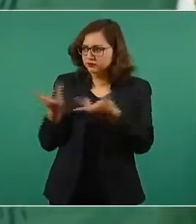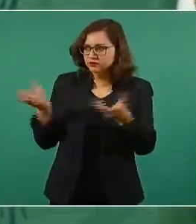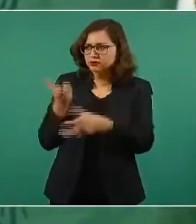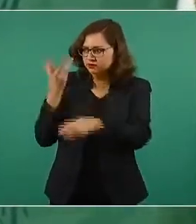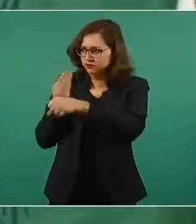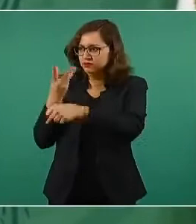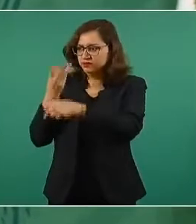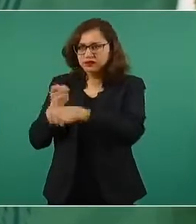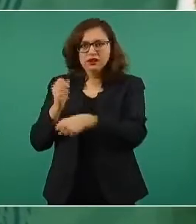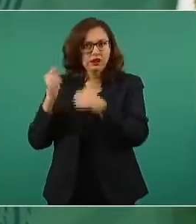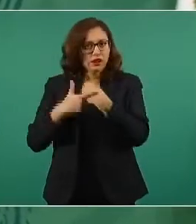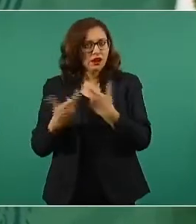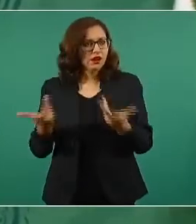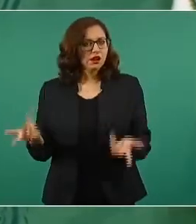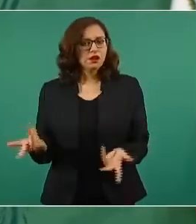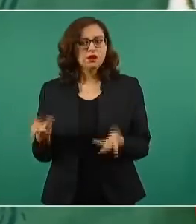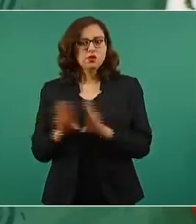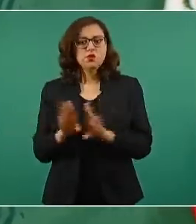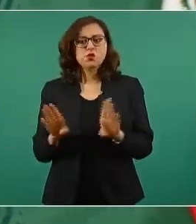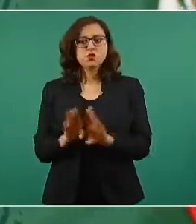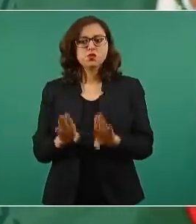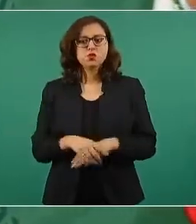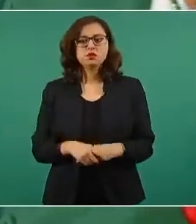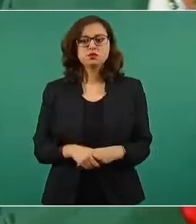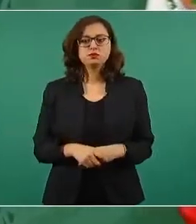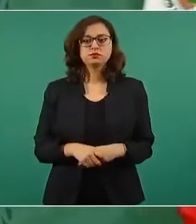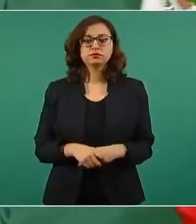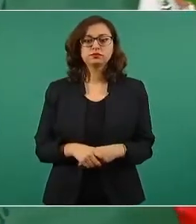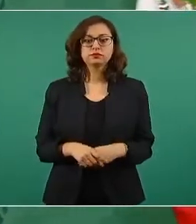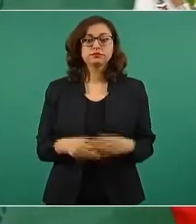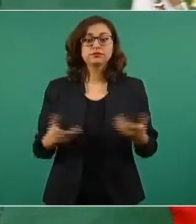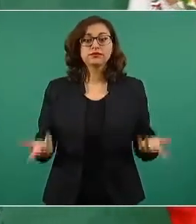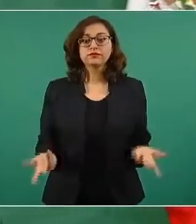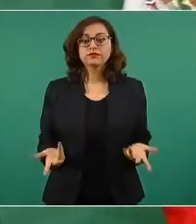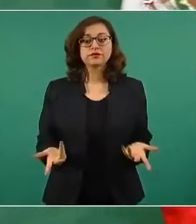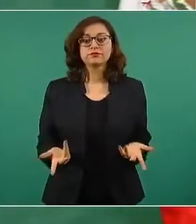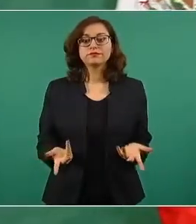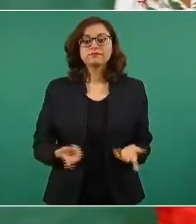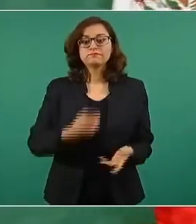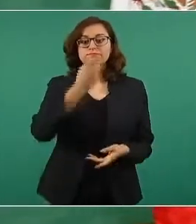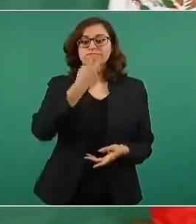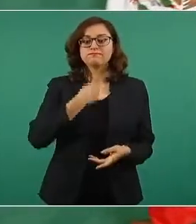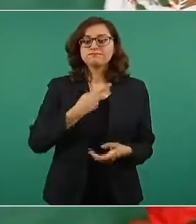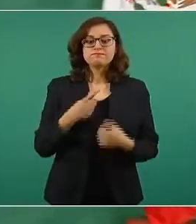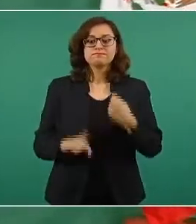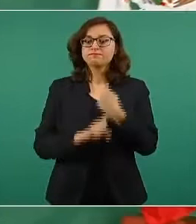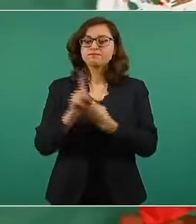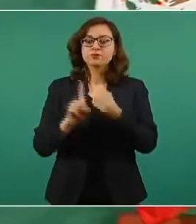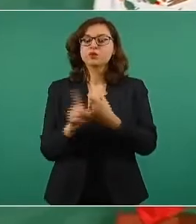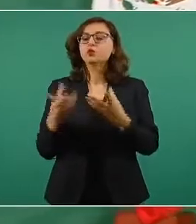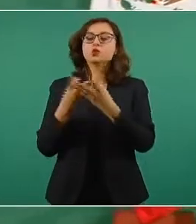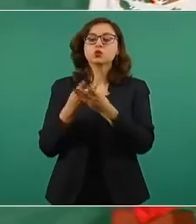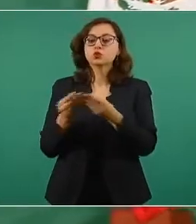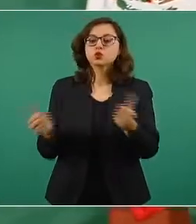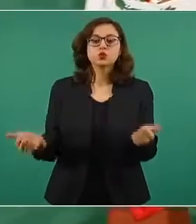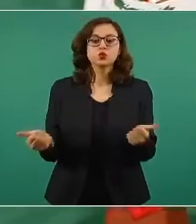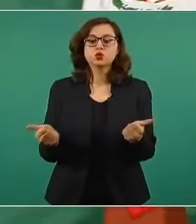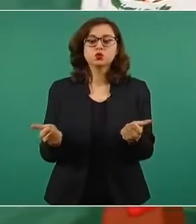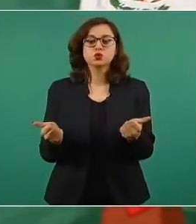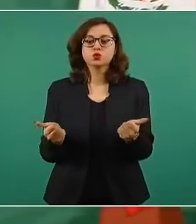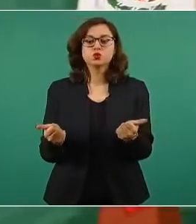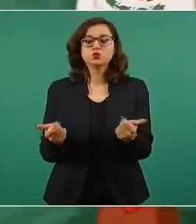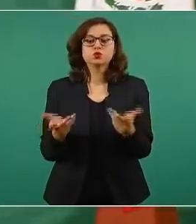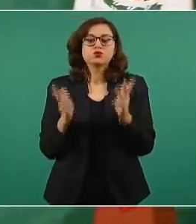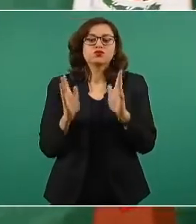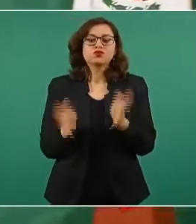no vamos a poder resolver el problema, porque dieron los permisos en